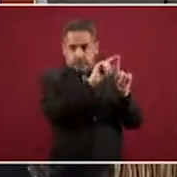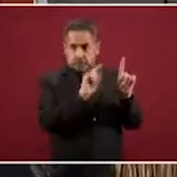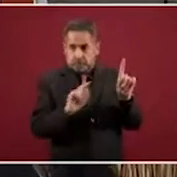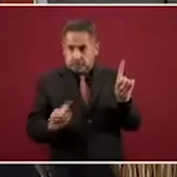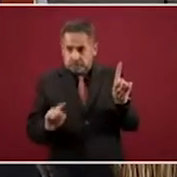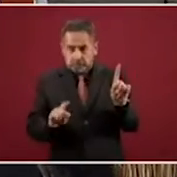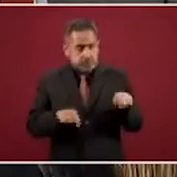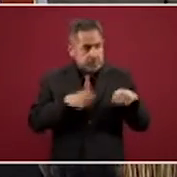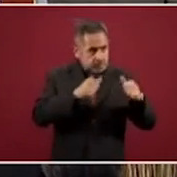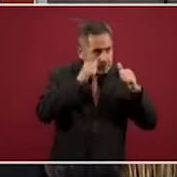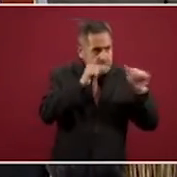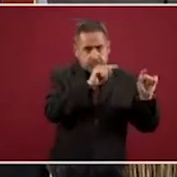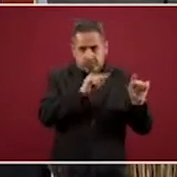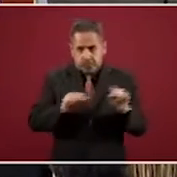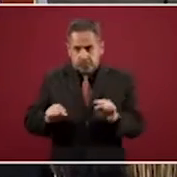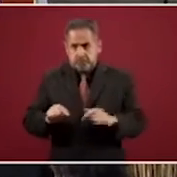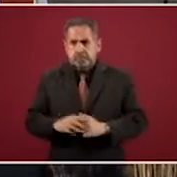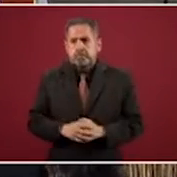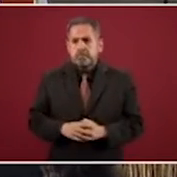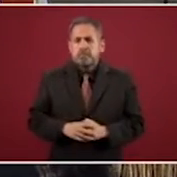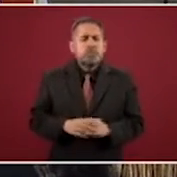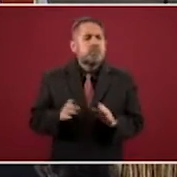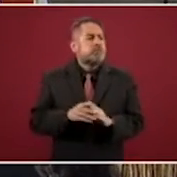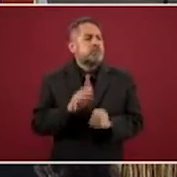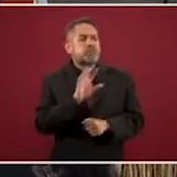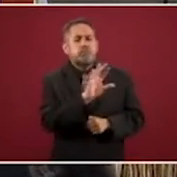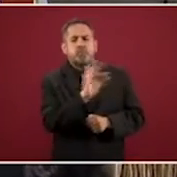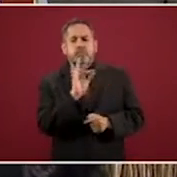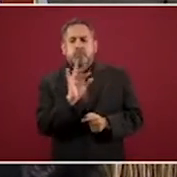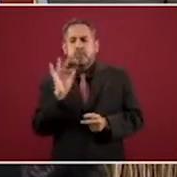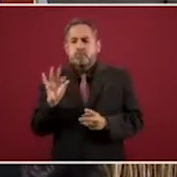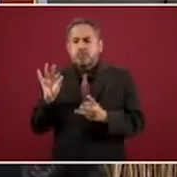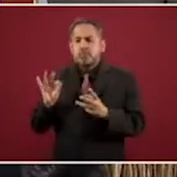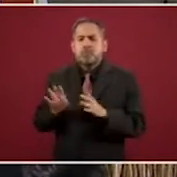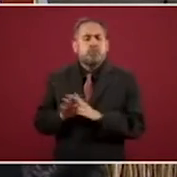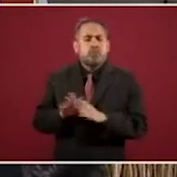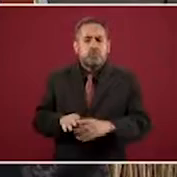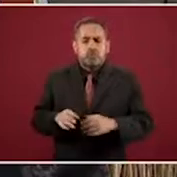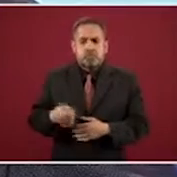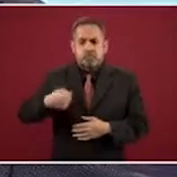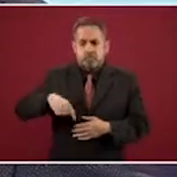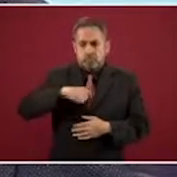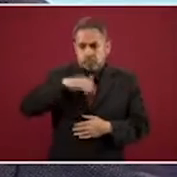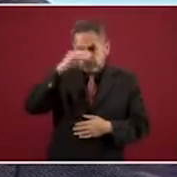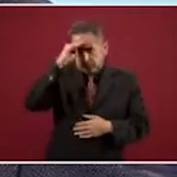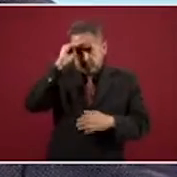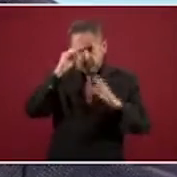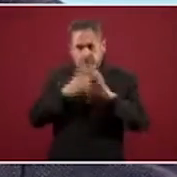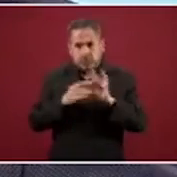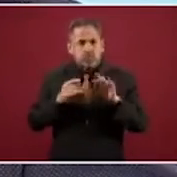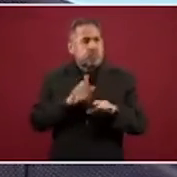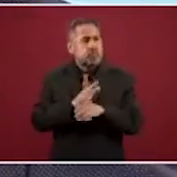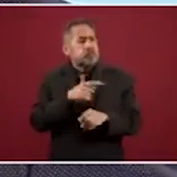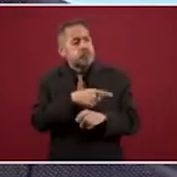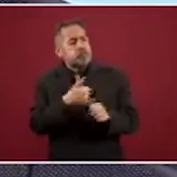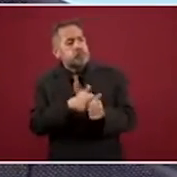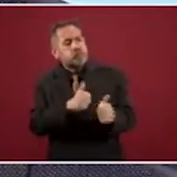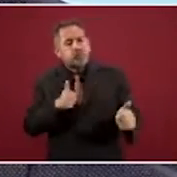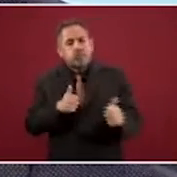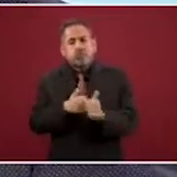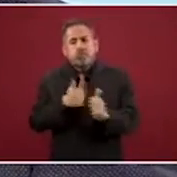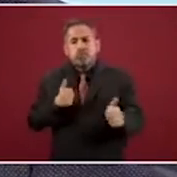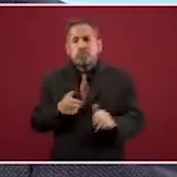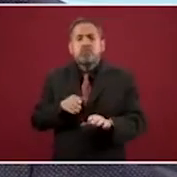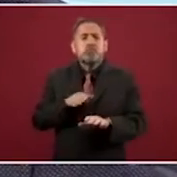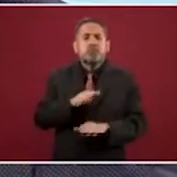En lo que corresponde a los criterios de selección, nosotros tomamos en consideración los rezagos en materia